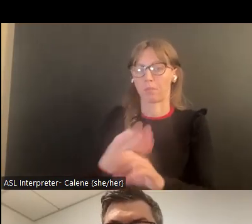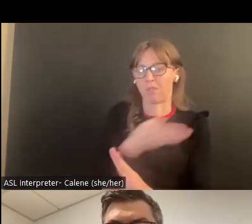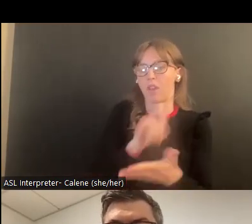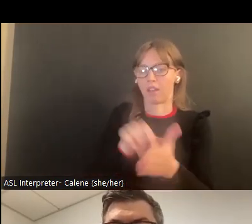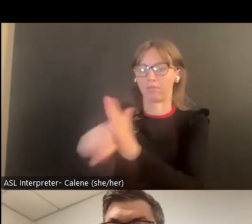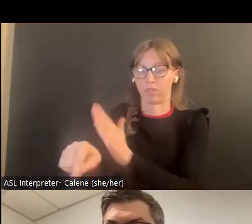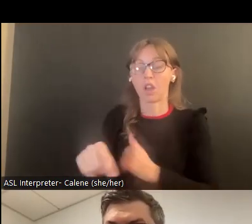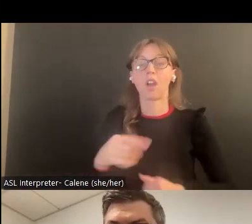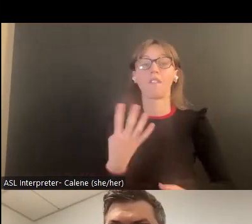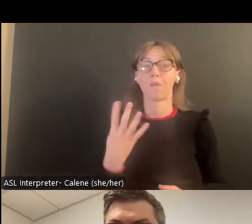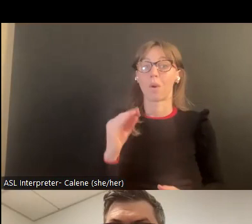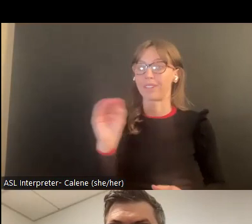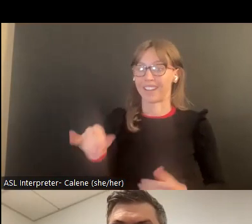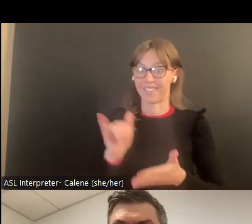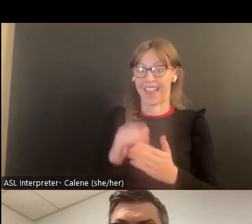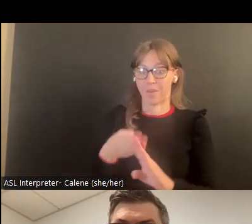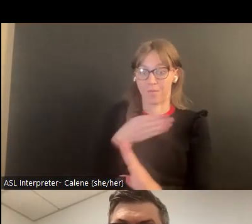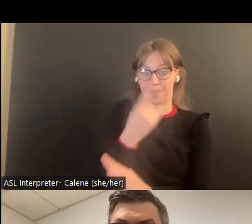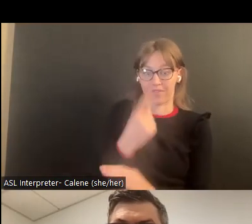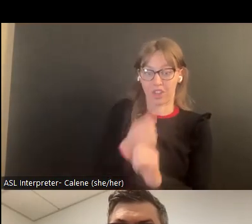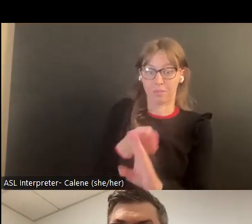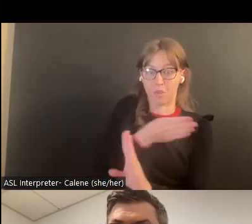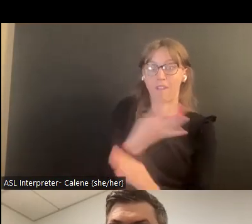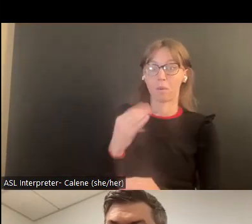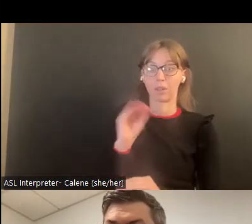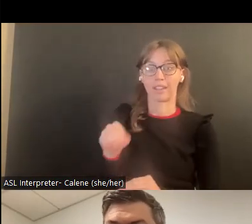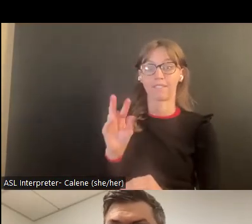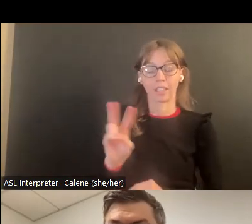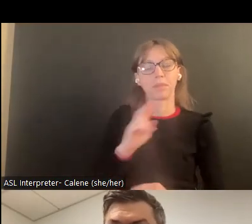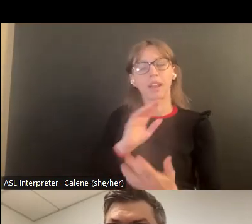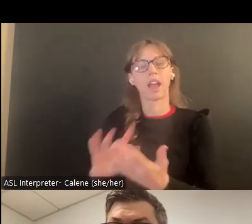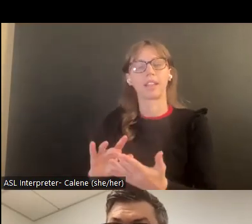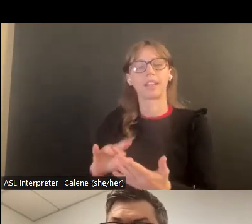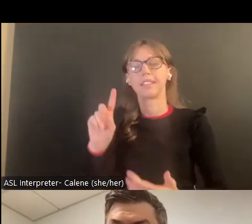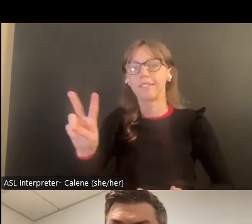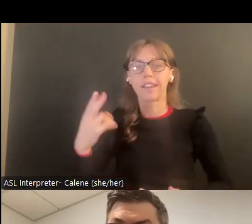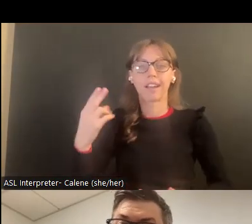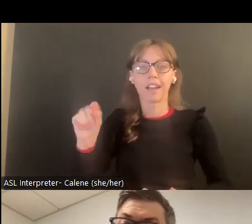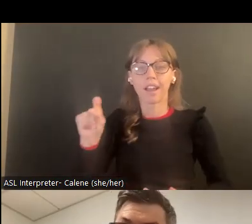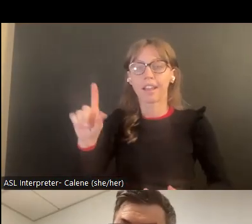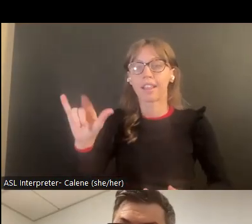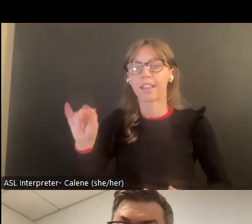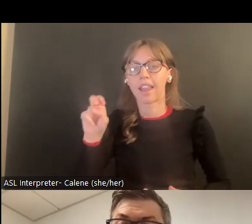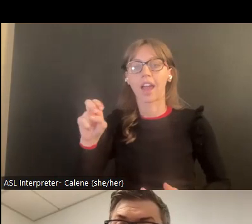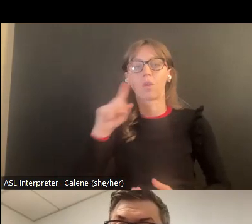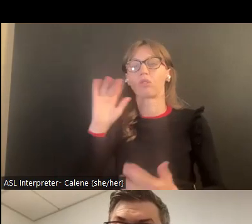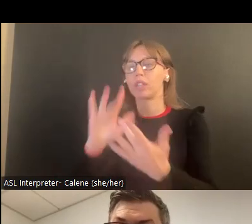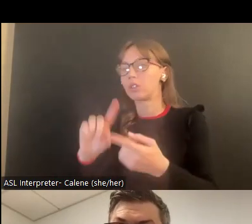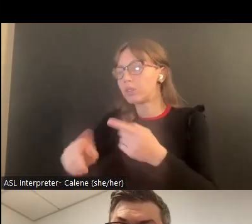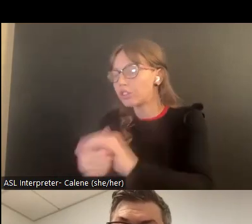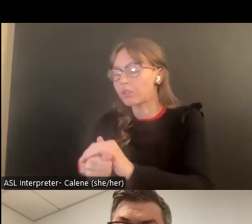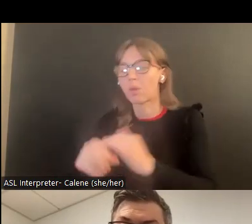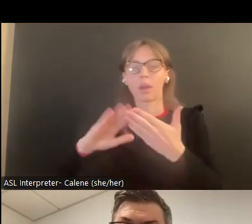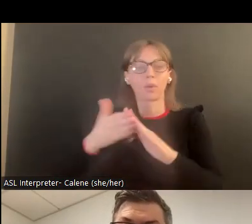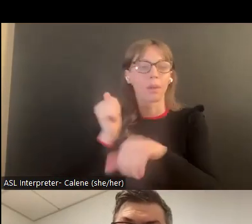Y como mencioné, solamente 4 por ciento de los víctimas el año anterior contactaron lo que sería